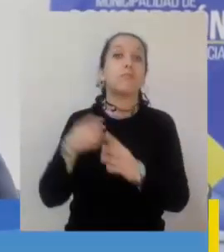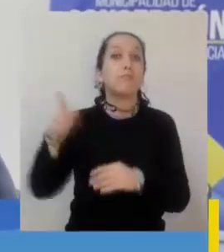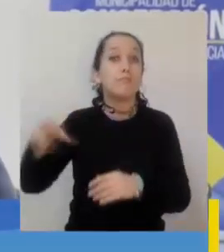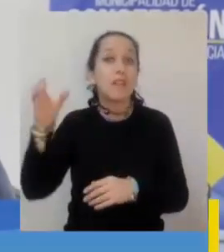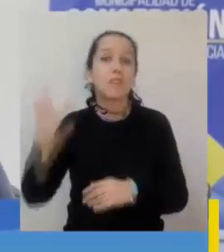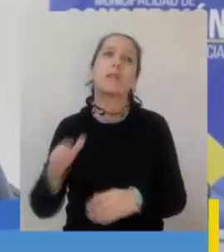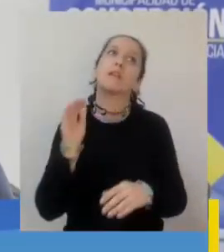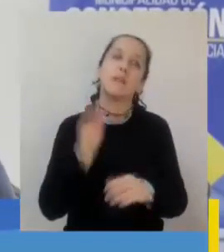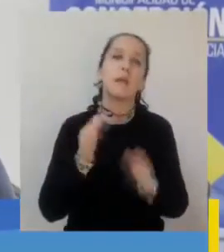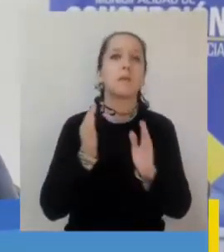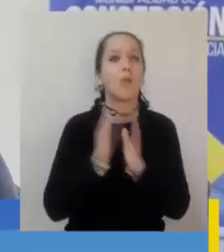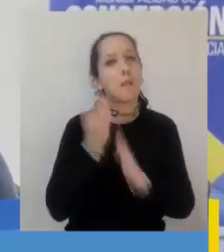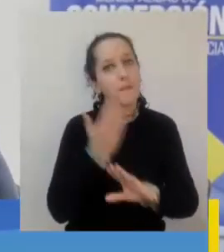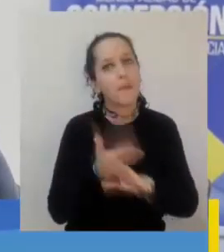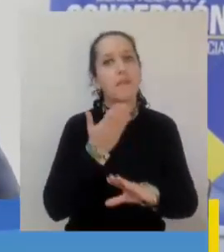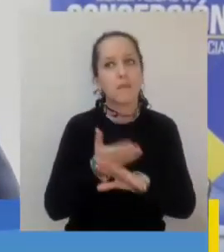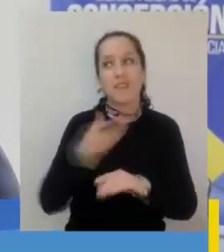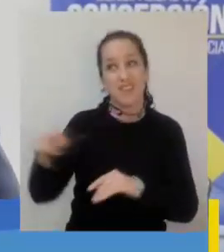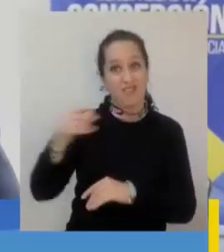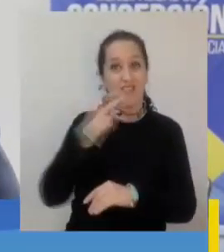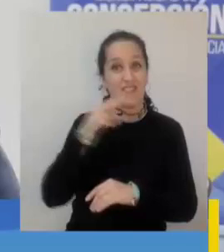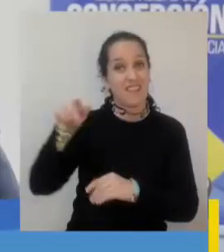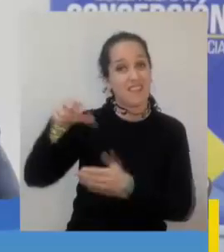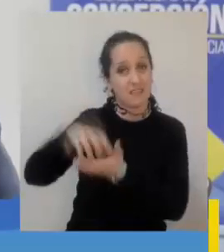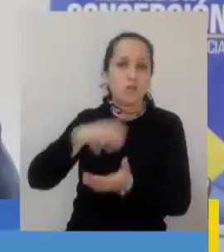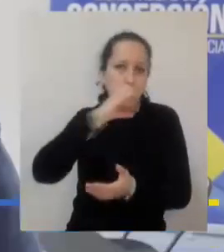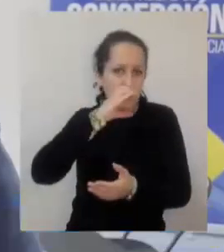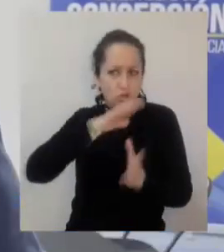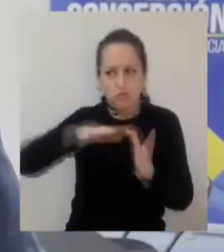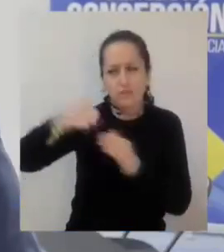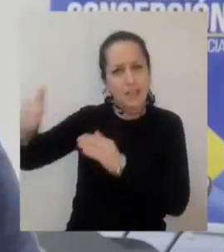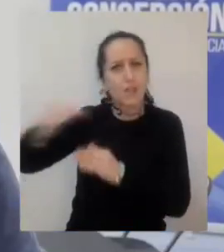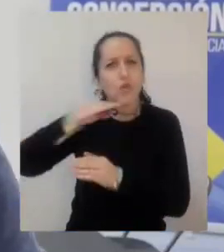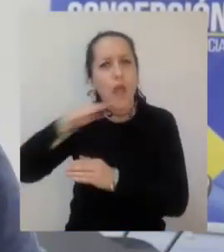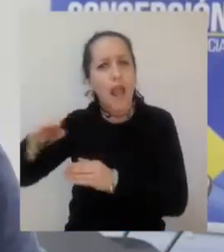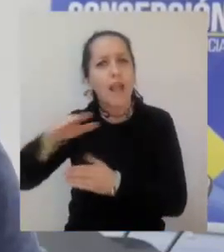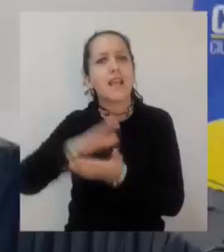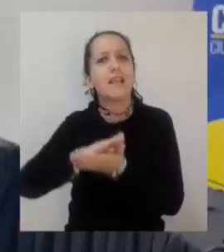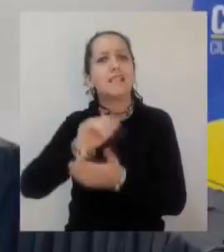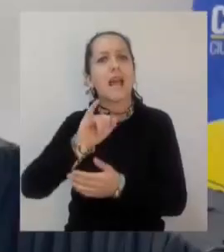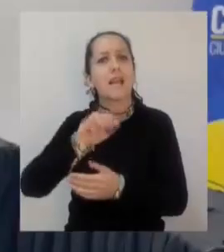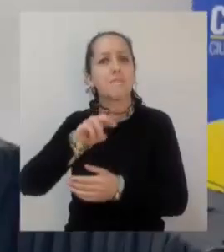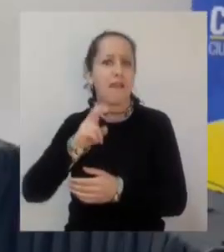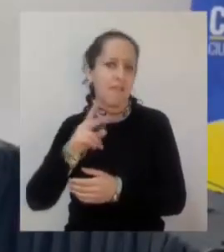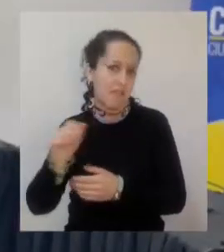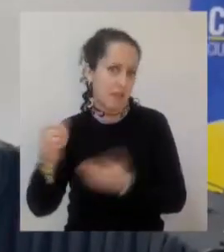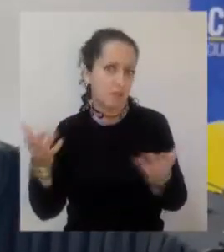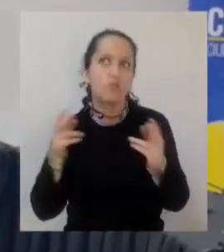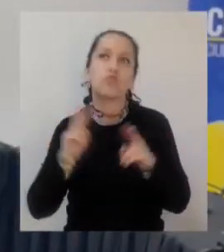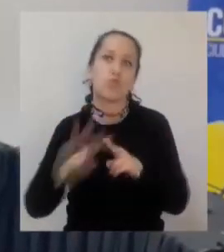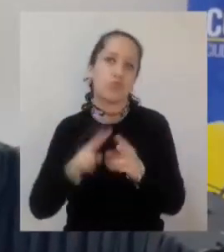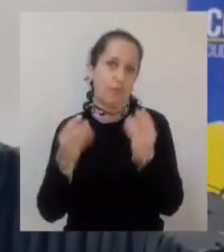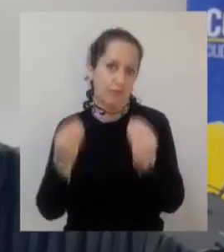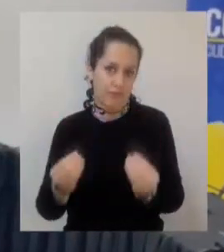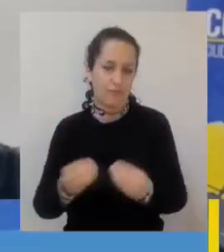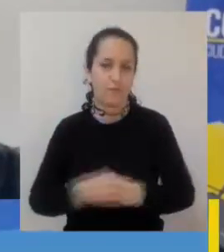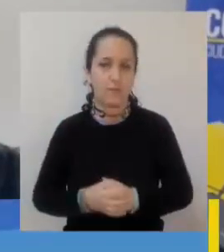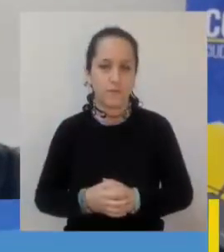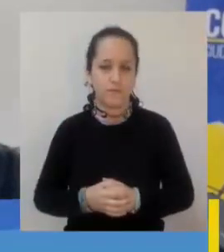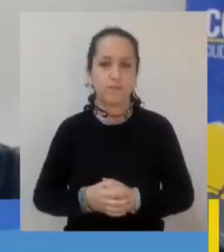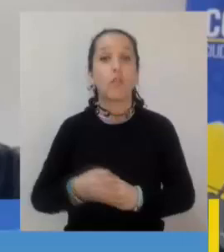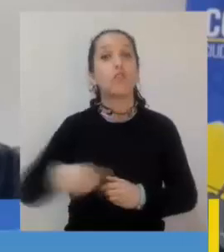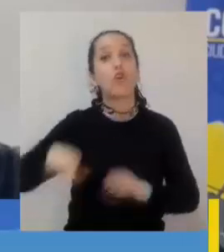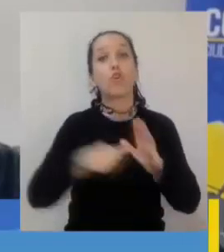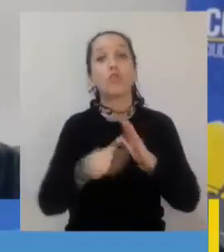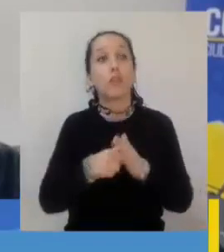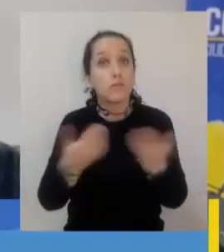sentida por los habitantes de la localidad de Chaimavia, de la comuna de Concepción, y enhorabuena que hoy día se resuelve. El Consejo Municipal le dio el vamos